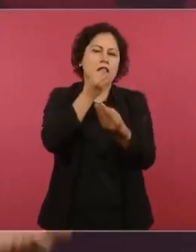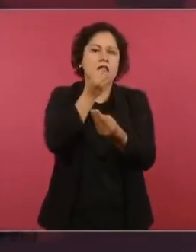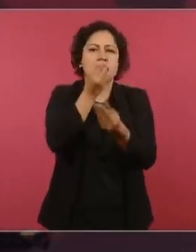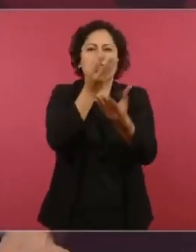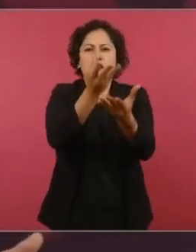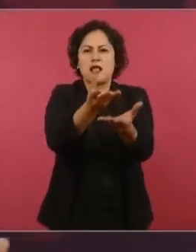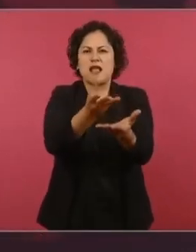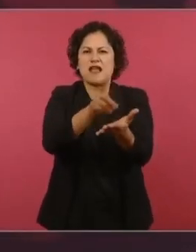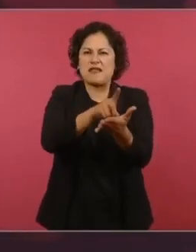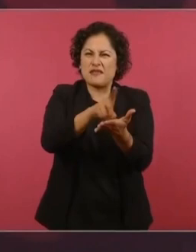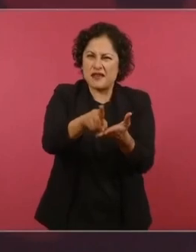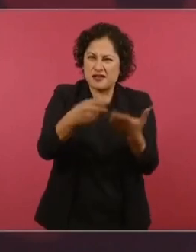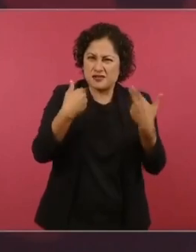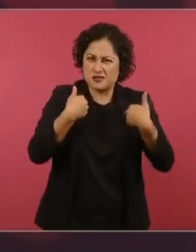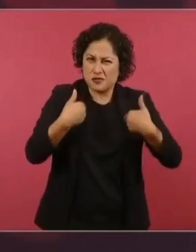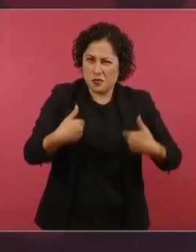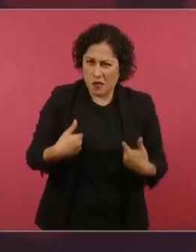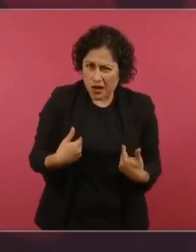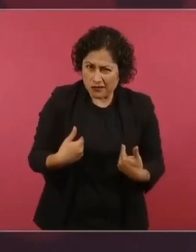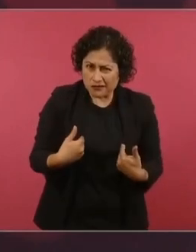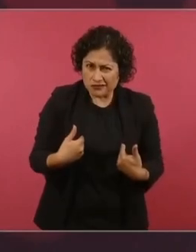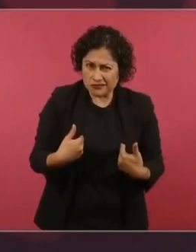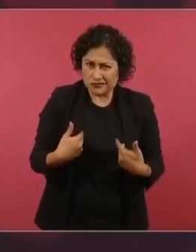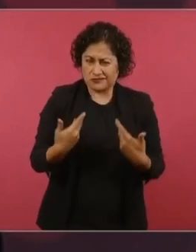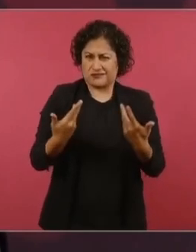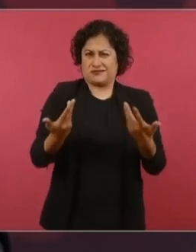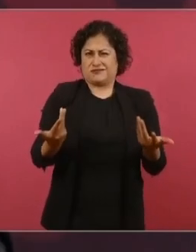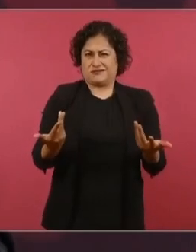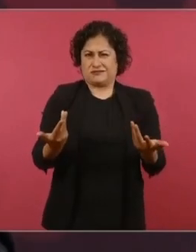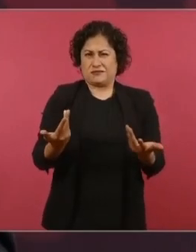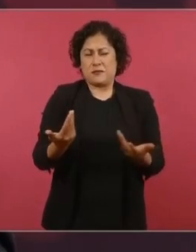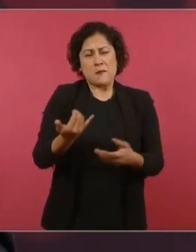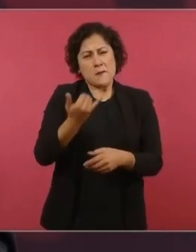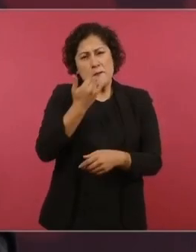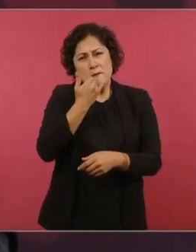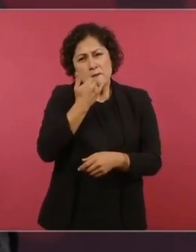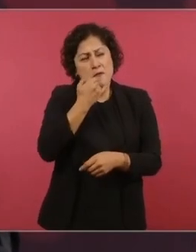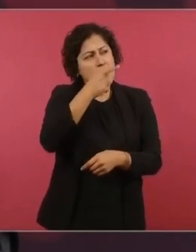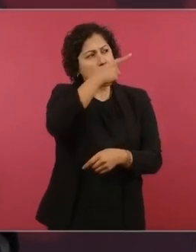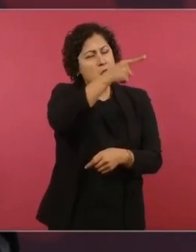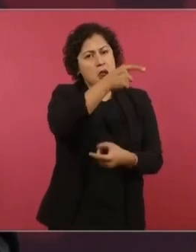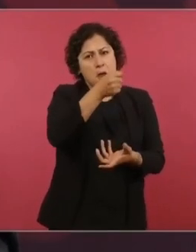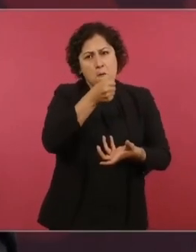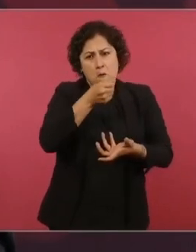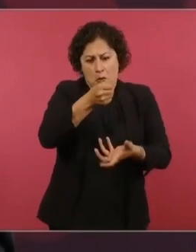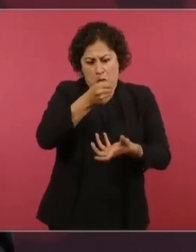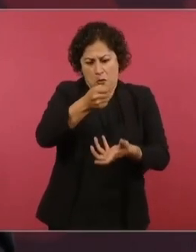destinan miles de millones de dólares a la guerra,